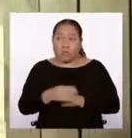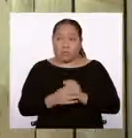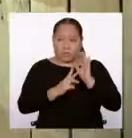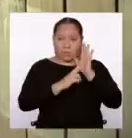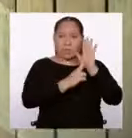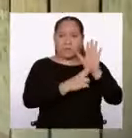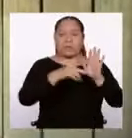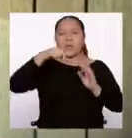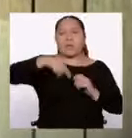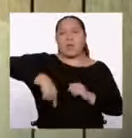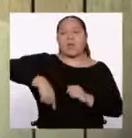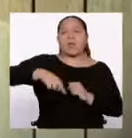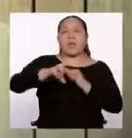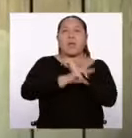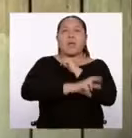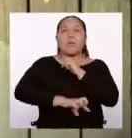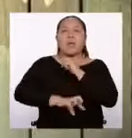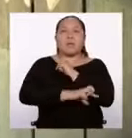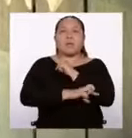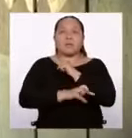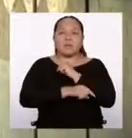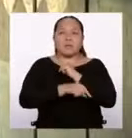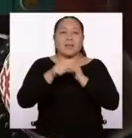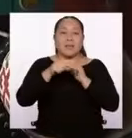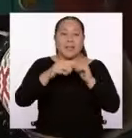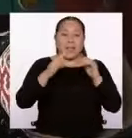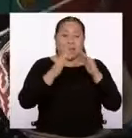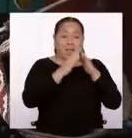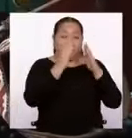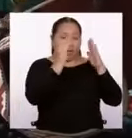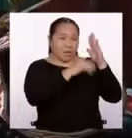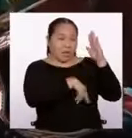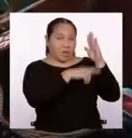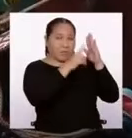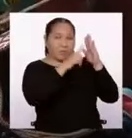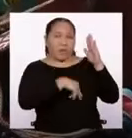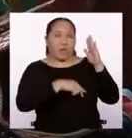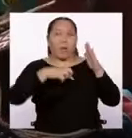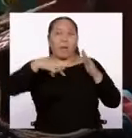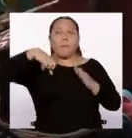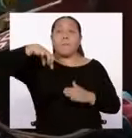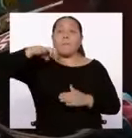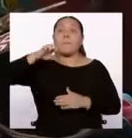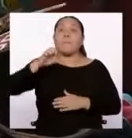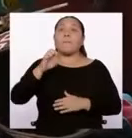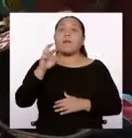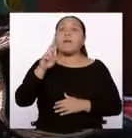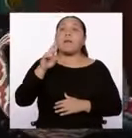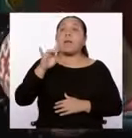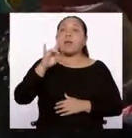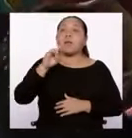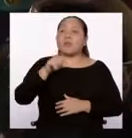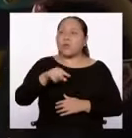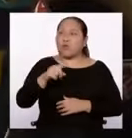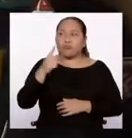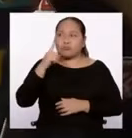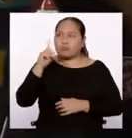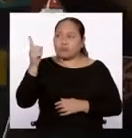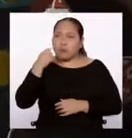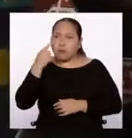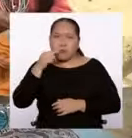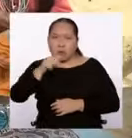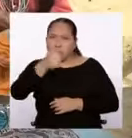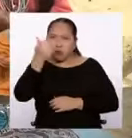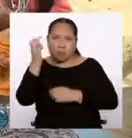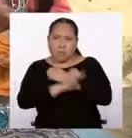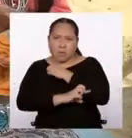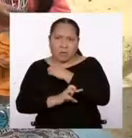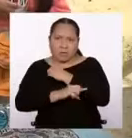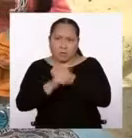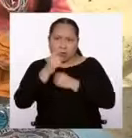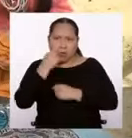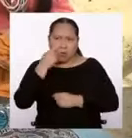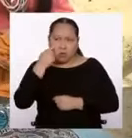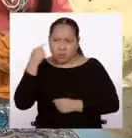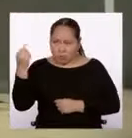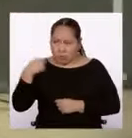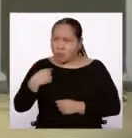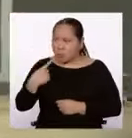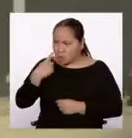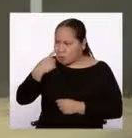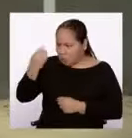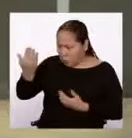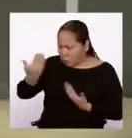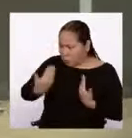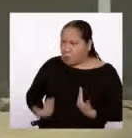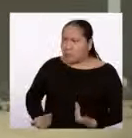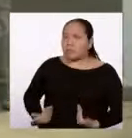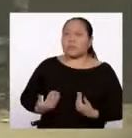Llevar y pintar en casa Perú, que la gente no conoce, la gente de otros países no conoce y que nos conozcan.